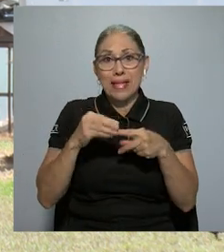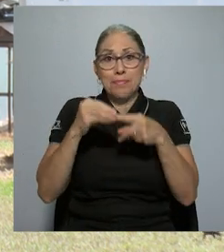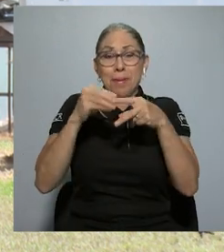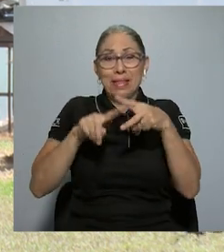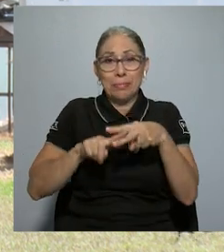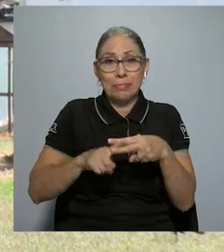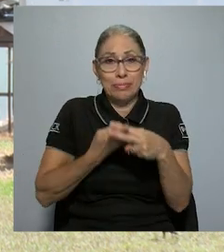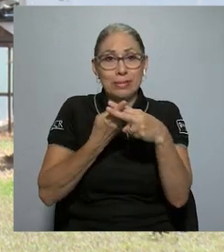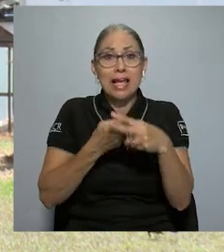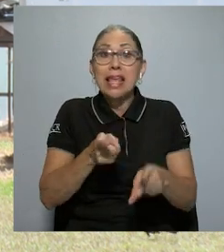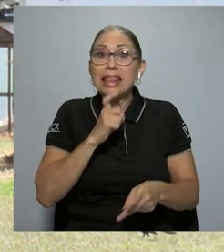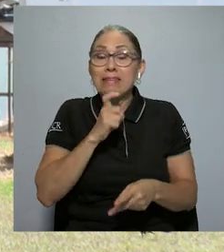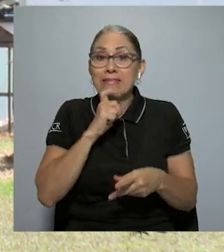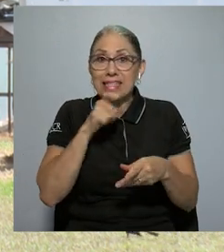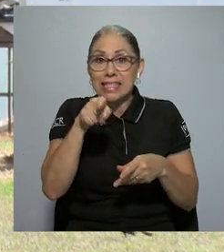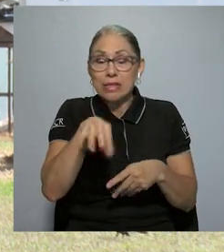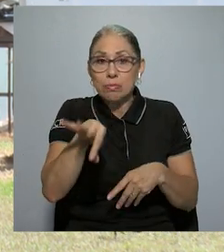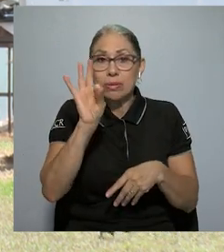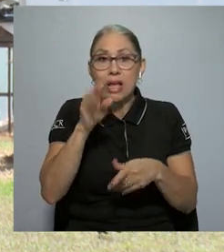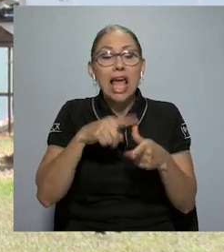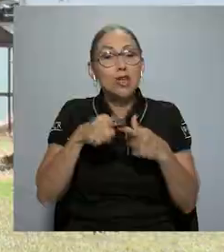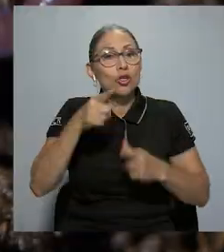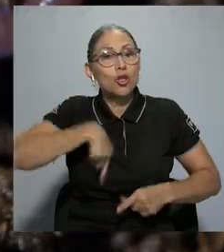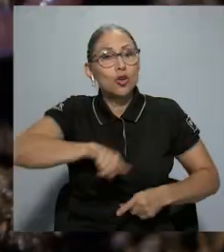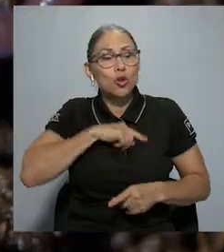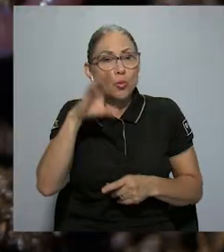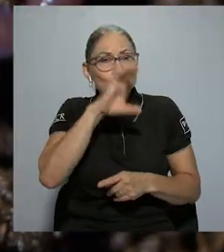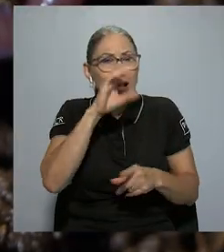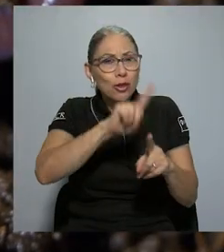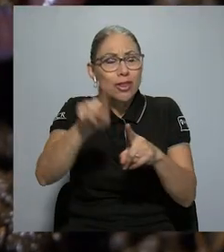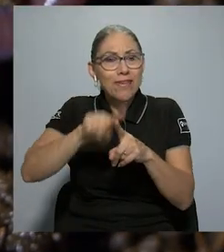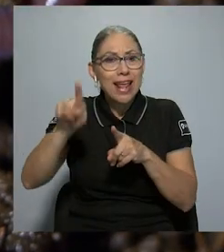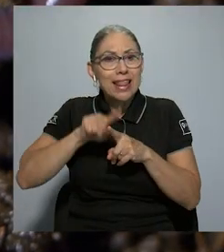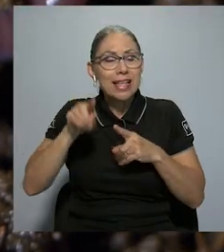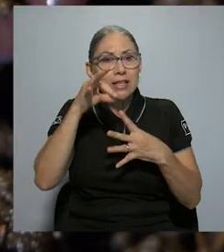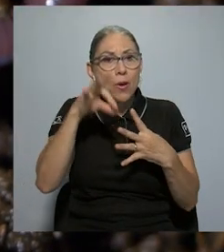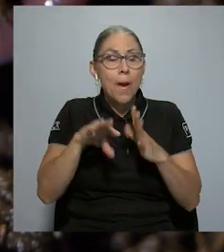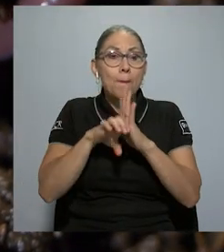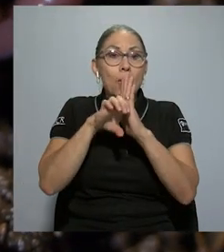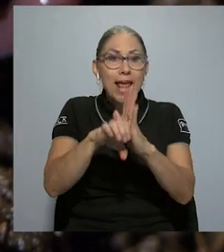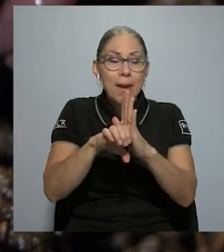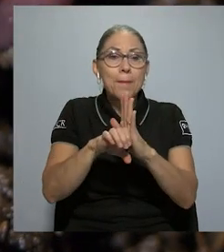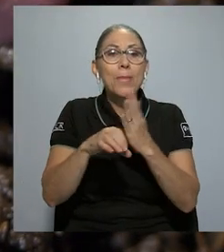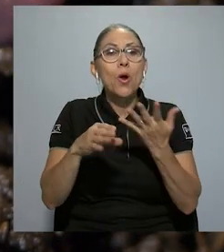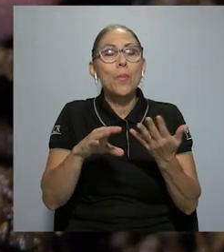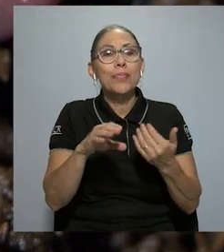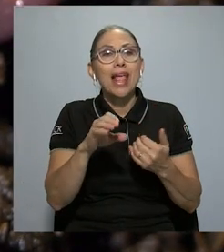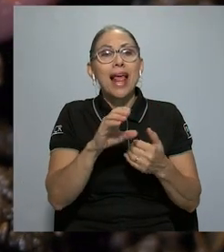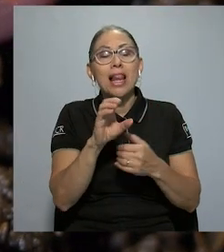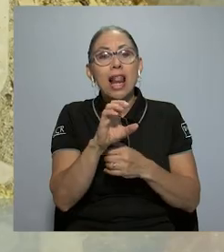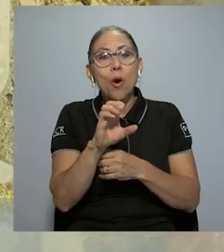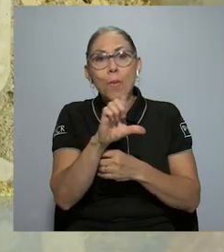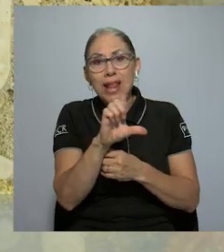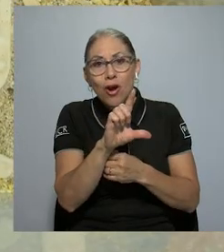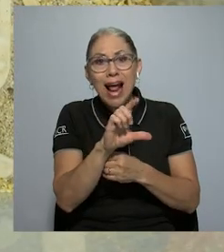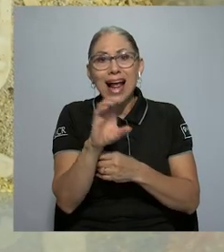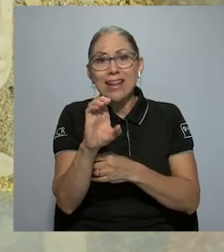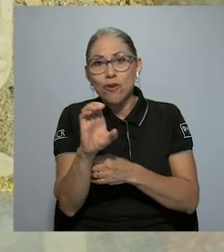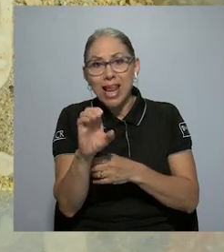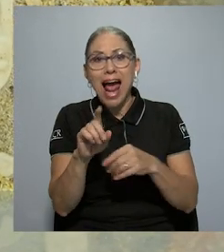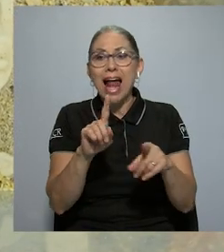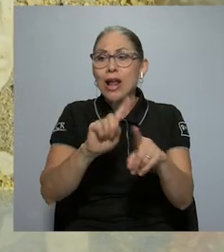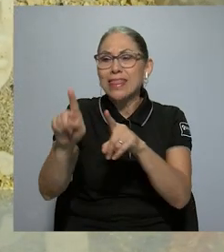cuesta conseguirlo. Entonces, nos hemos enfocado en buscar alternativas como la producción de lombril roja californiana, el uso de